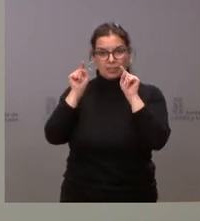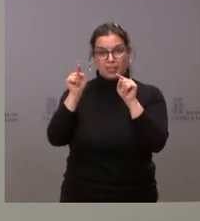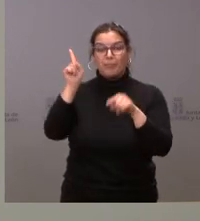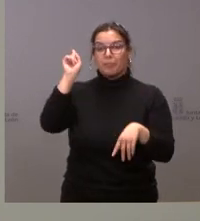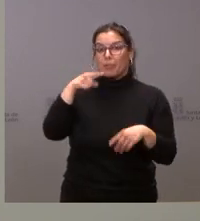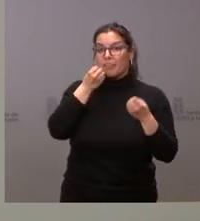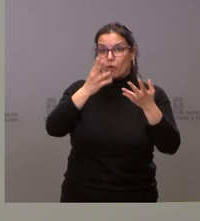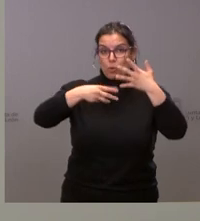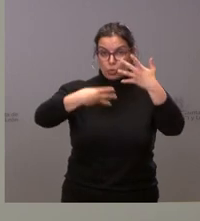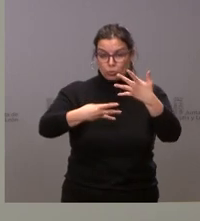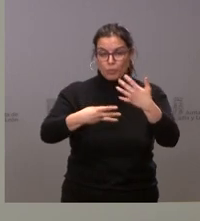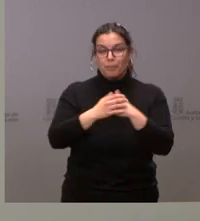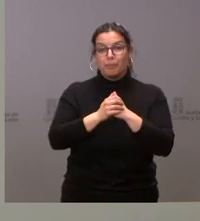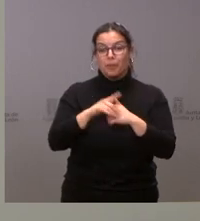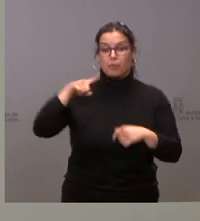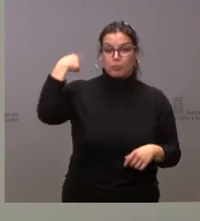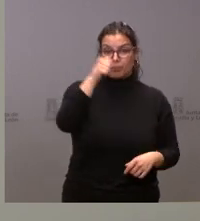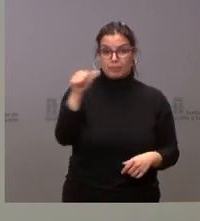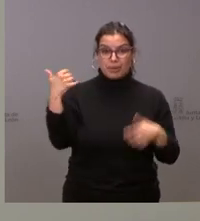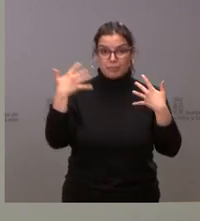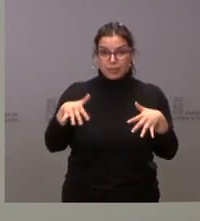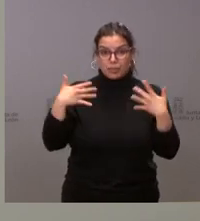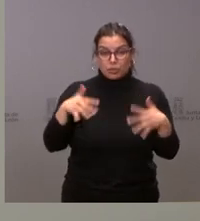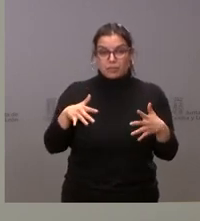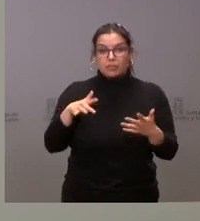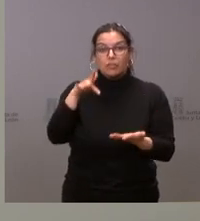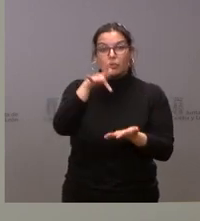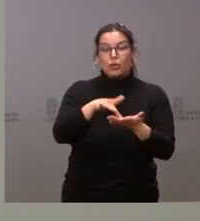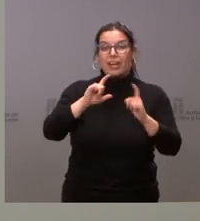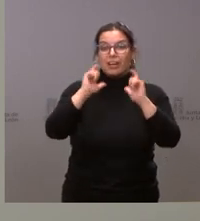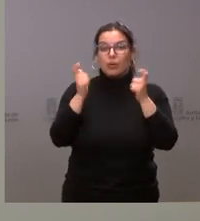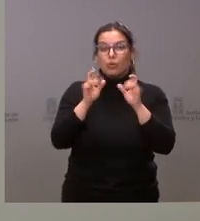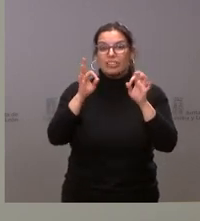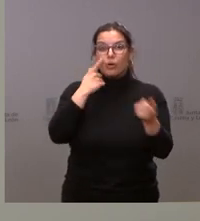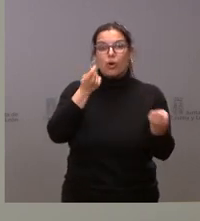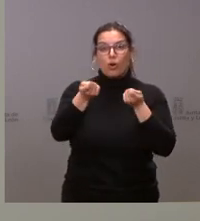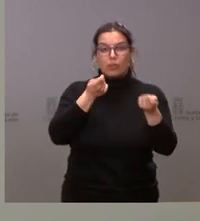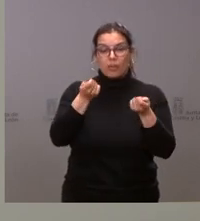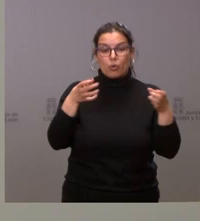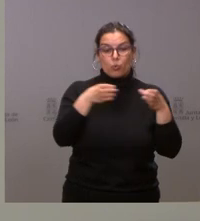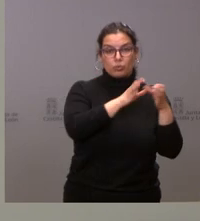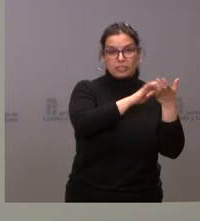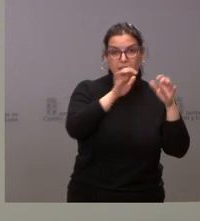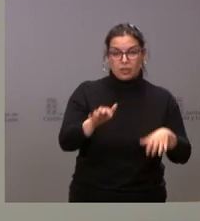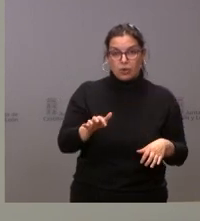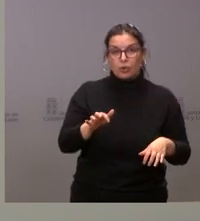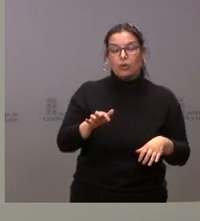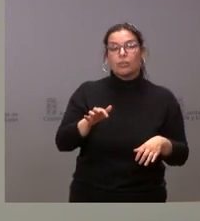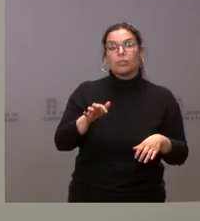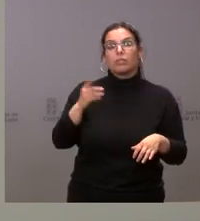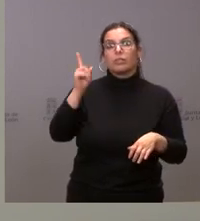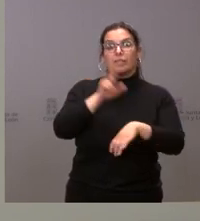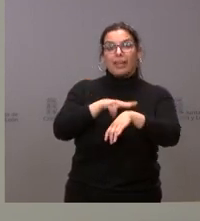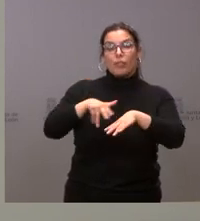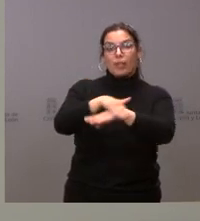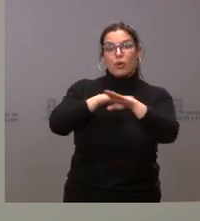asimismo, en octavo lugar, que la próxima semana, el miércoles, habrá una reunión de coordinación entre la Junta de Castilla y León, la delegación del Gobierno, las entidades